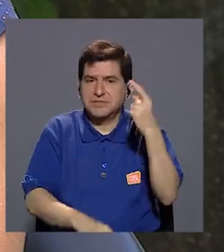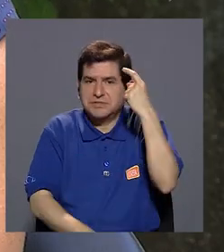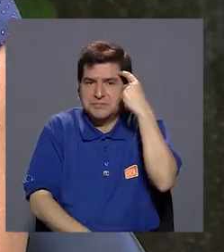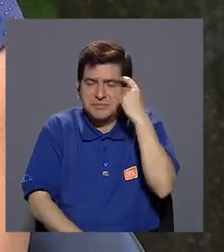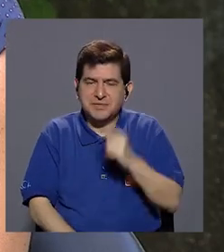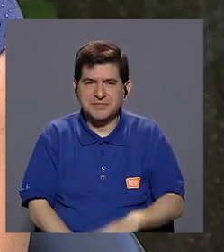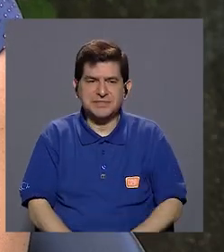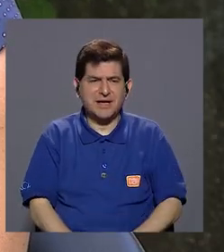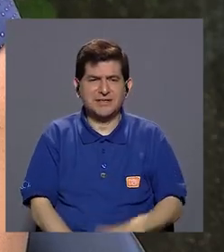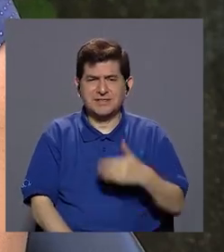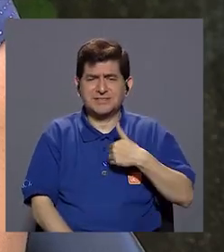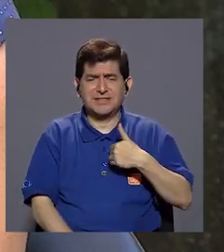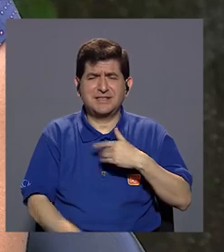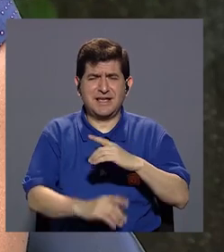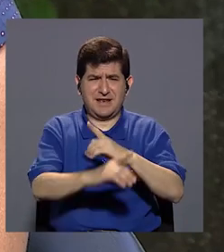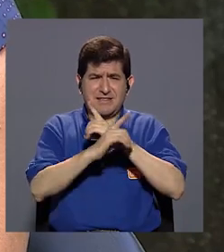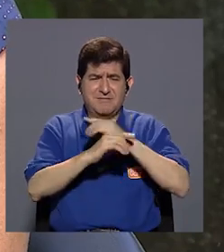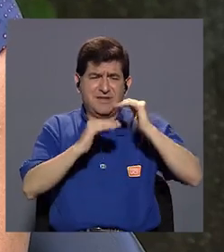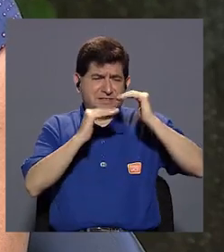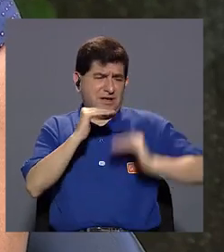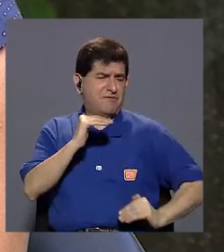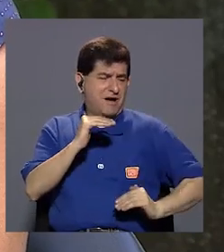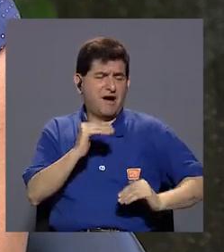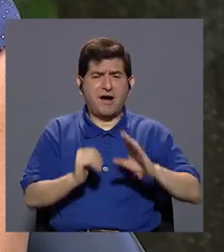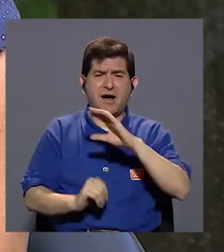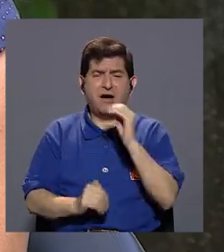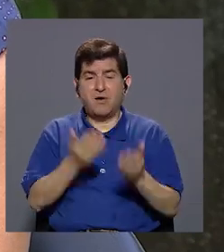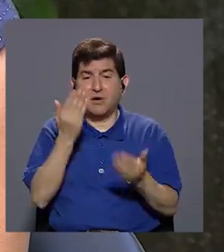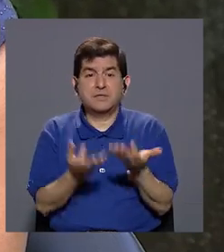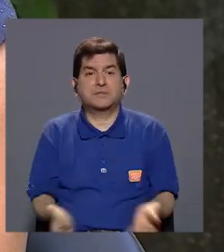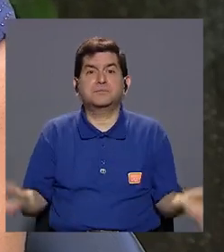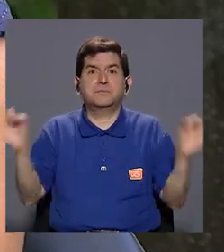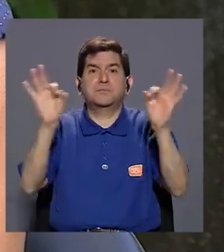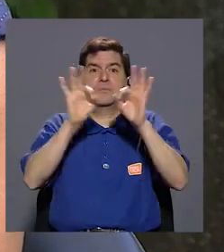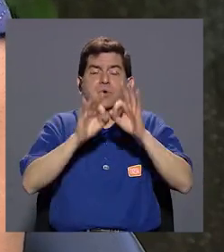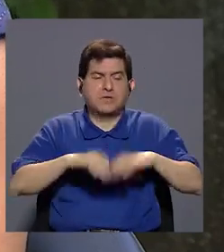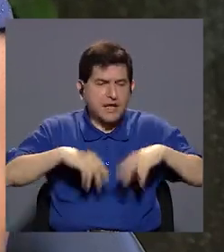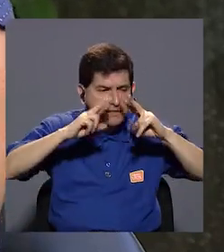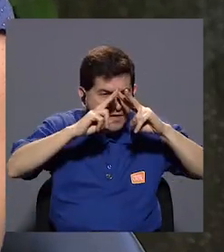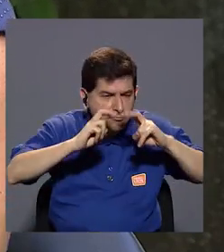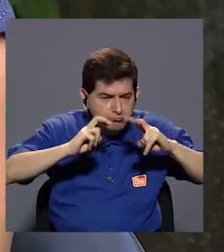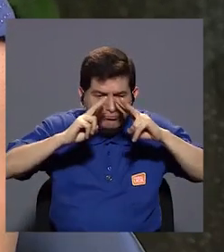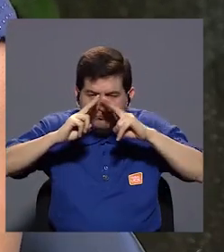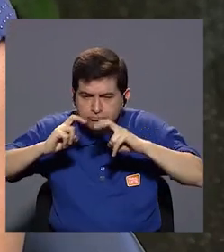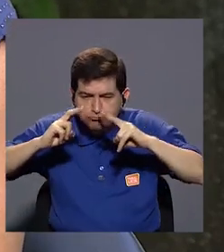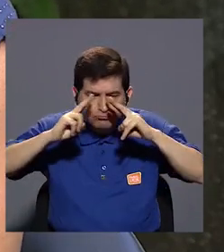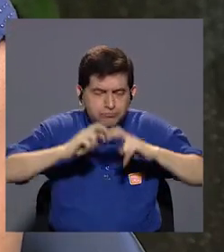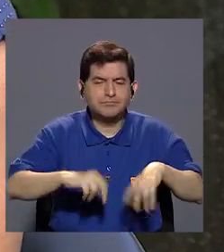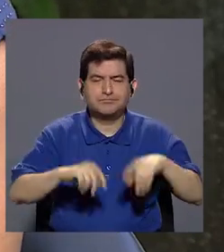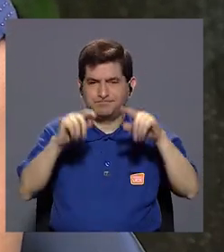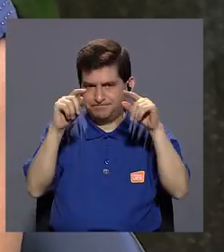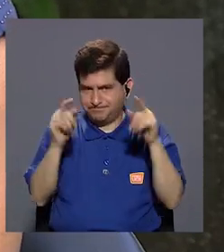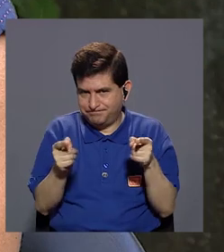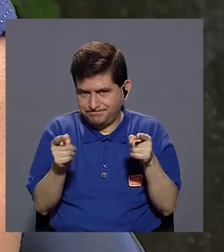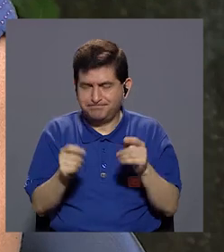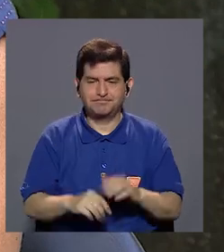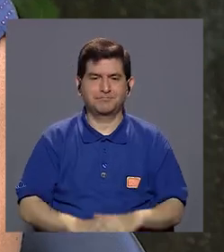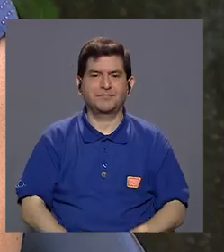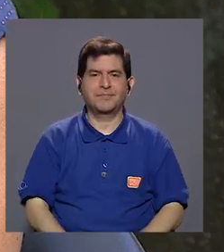con las defensas bajas o tal vez, por eso siempre es importante revisarlos, ¿verdad?, hago el paréntesis, porque